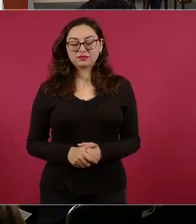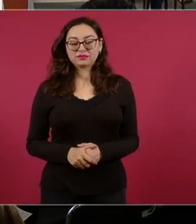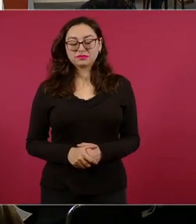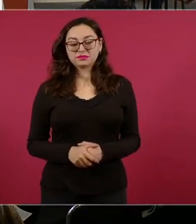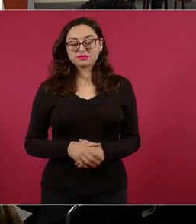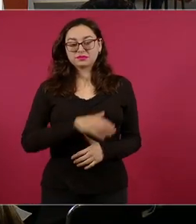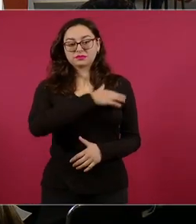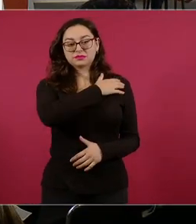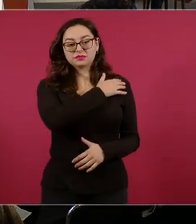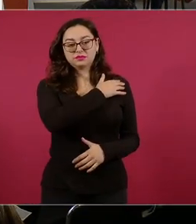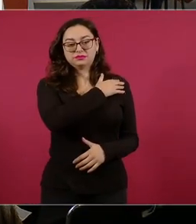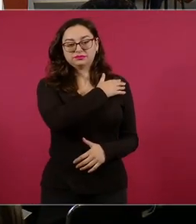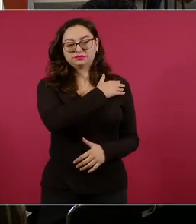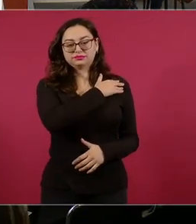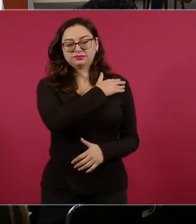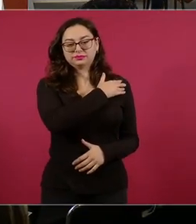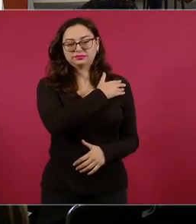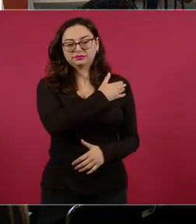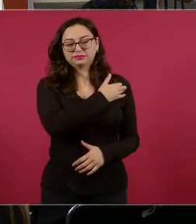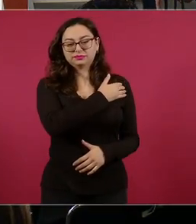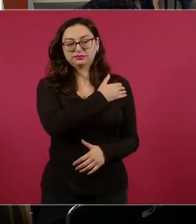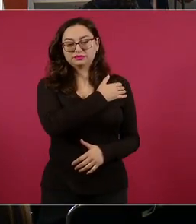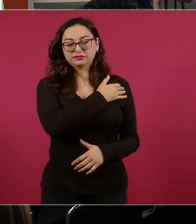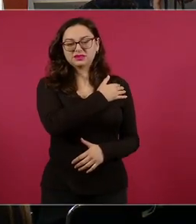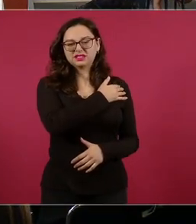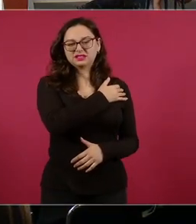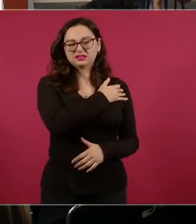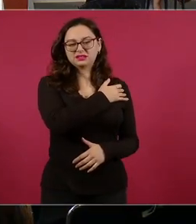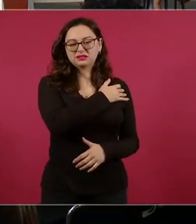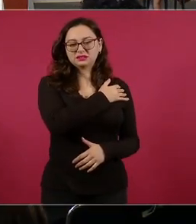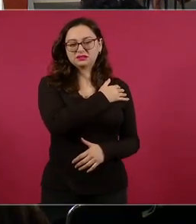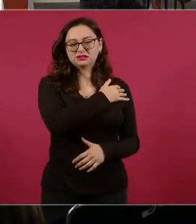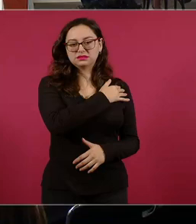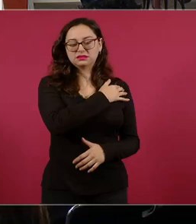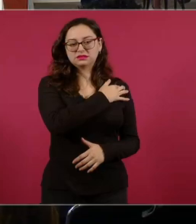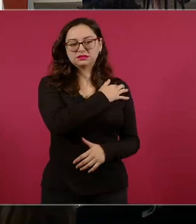Aquí está. Ya, listo. Ahí está.